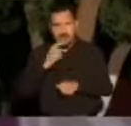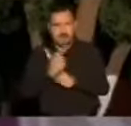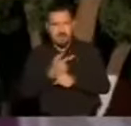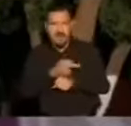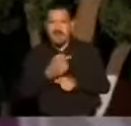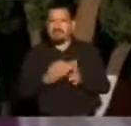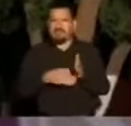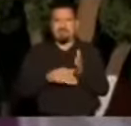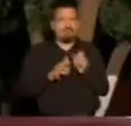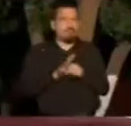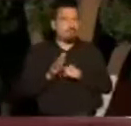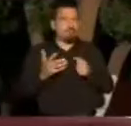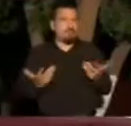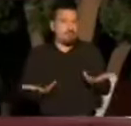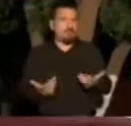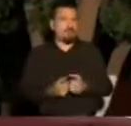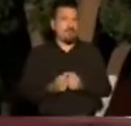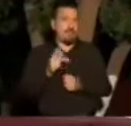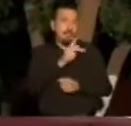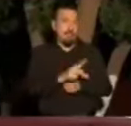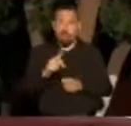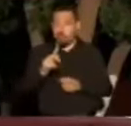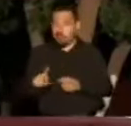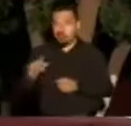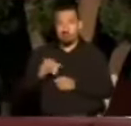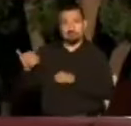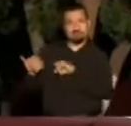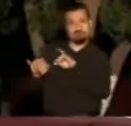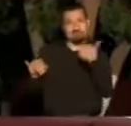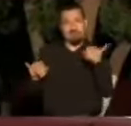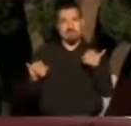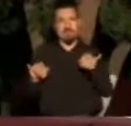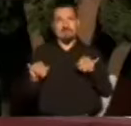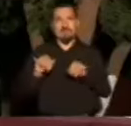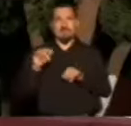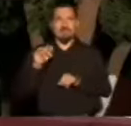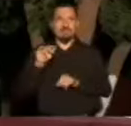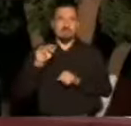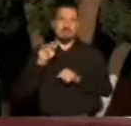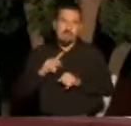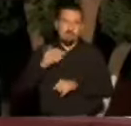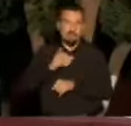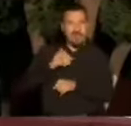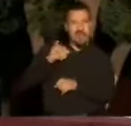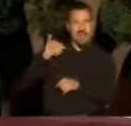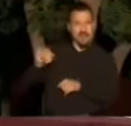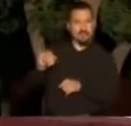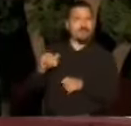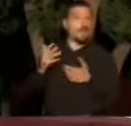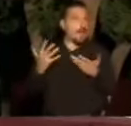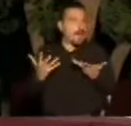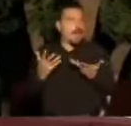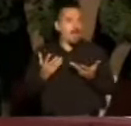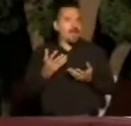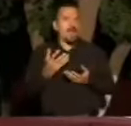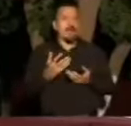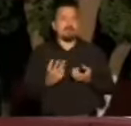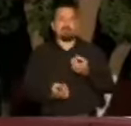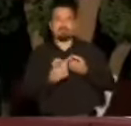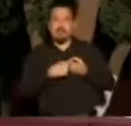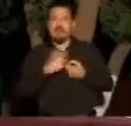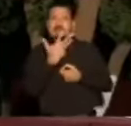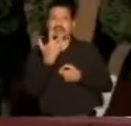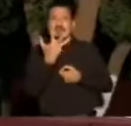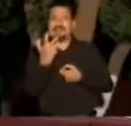nos va a hacer falta, y sobre todo en el medio rural, en las comunidades más apartadas, vamos a contratar a 500